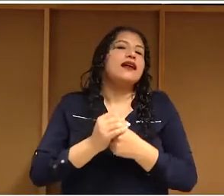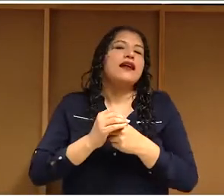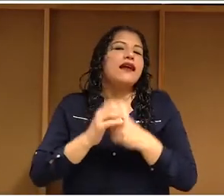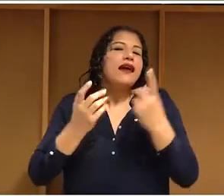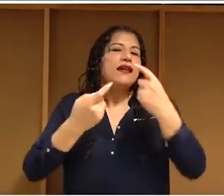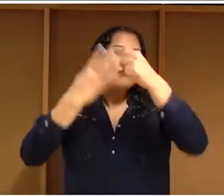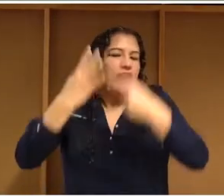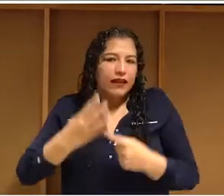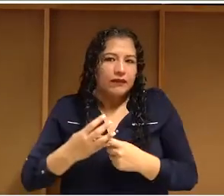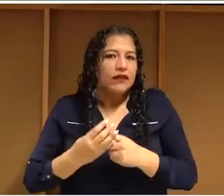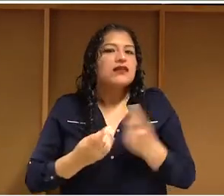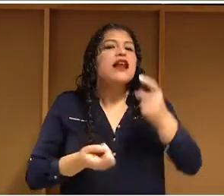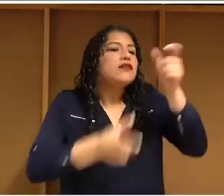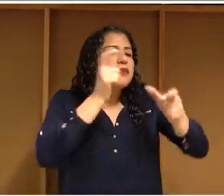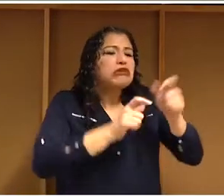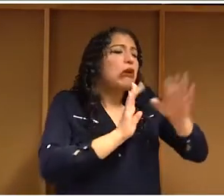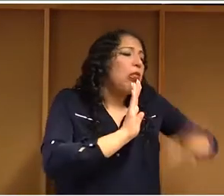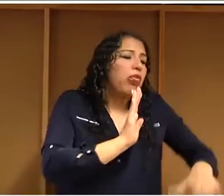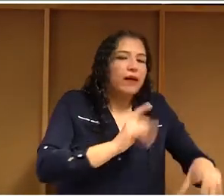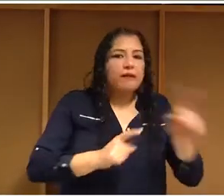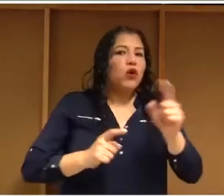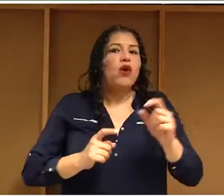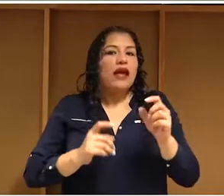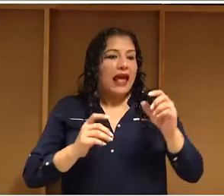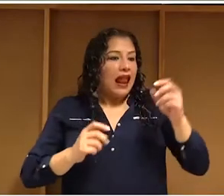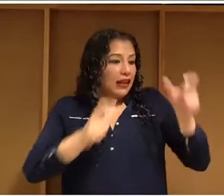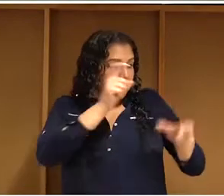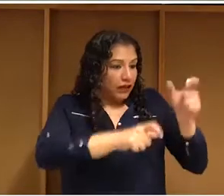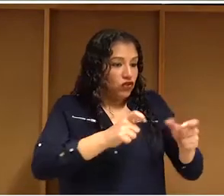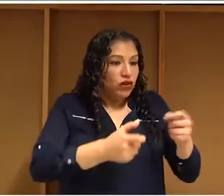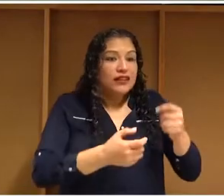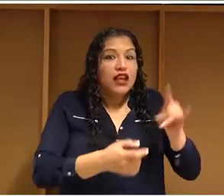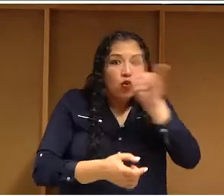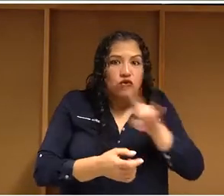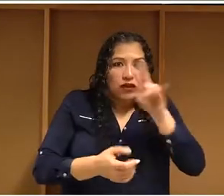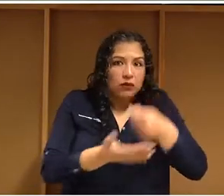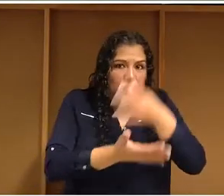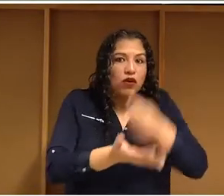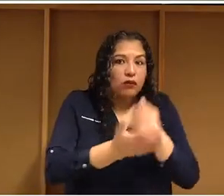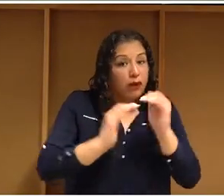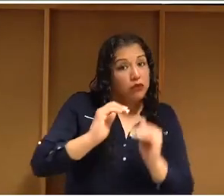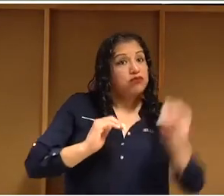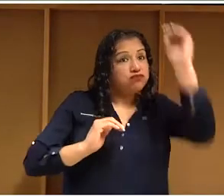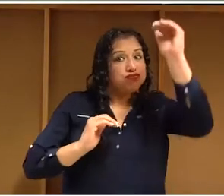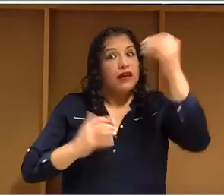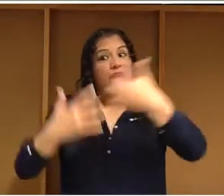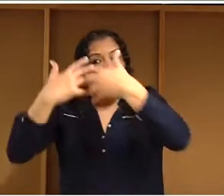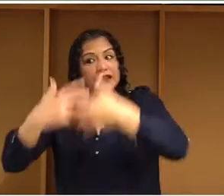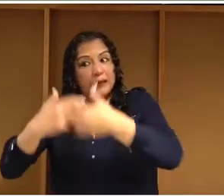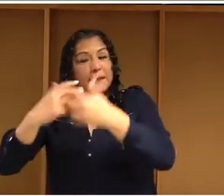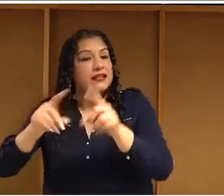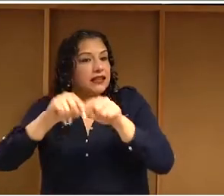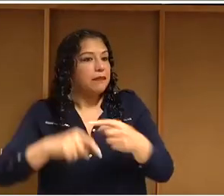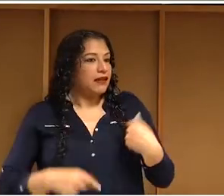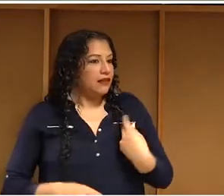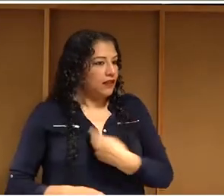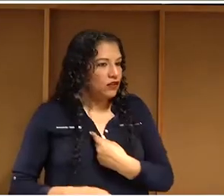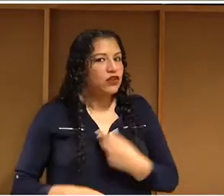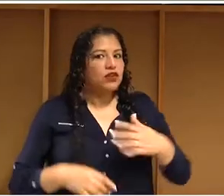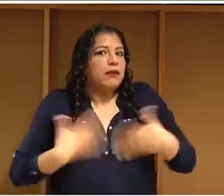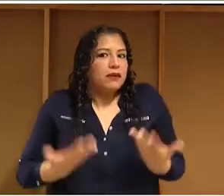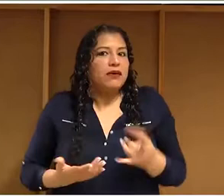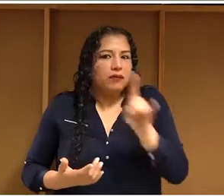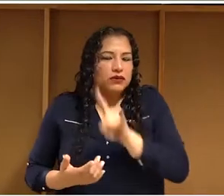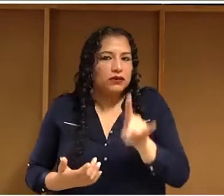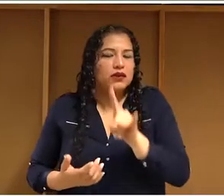que los usuarios estén satisfechos y estén contentos con su servicio. Basta con mirar las noticias de los últimos tres o cuatro años para que ustedes se den cuenta que